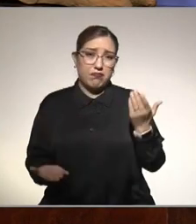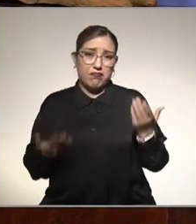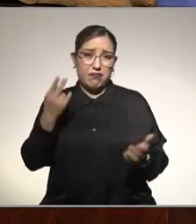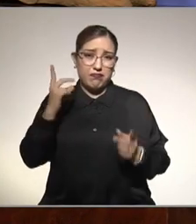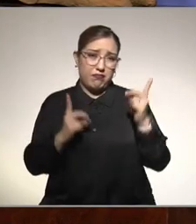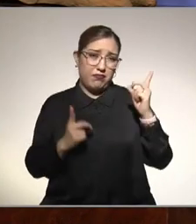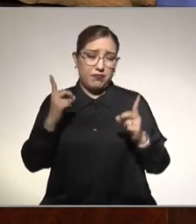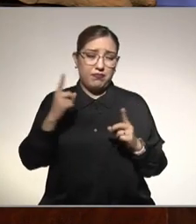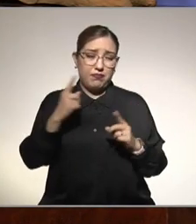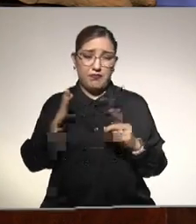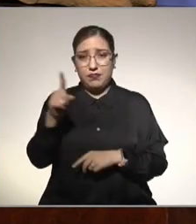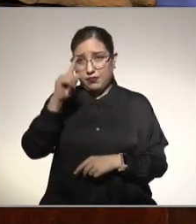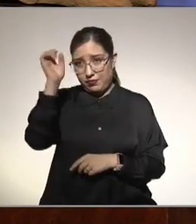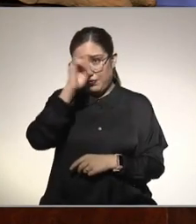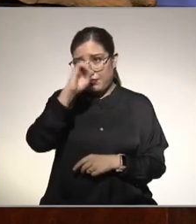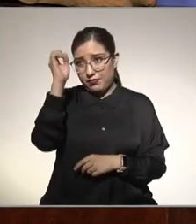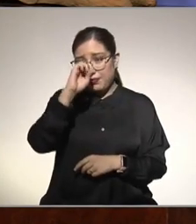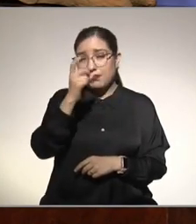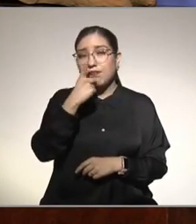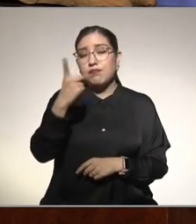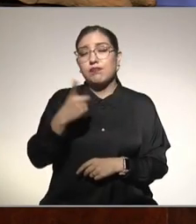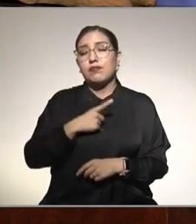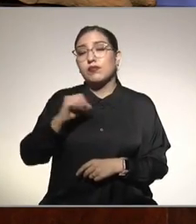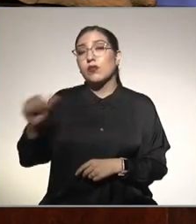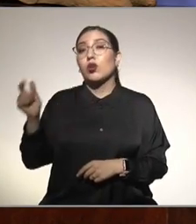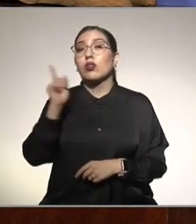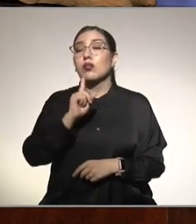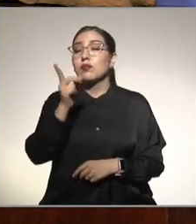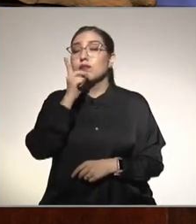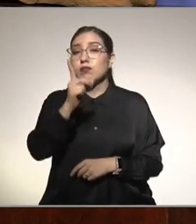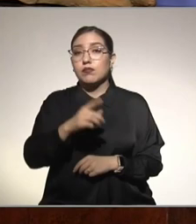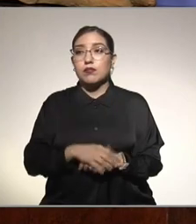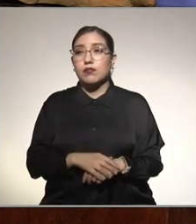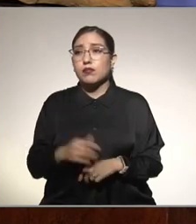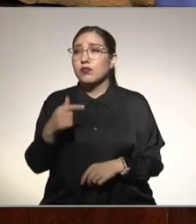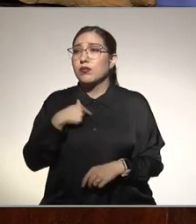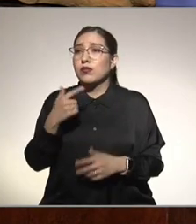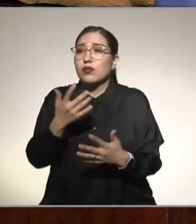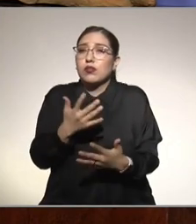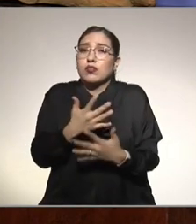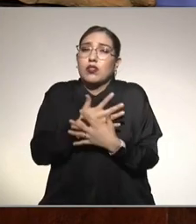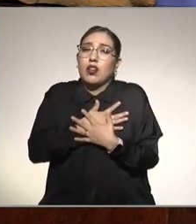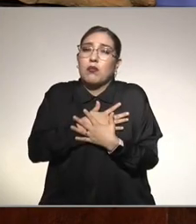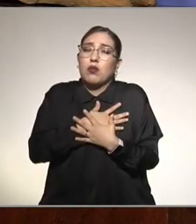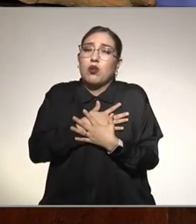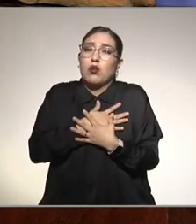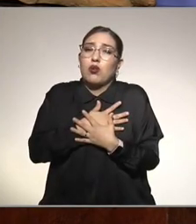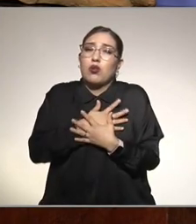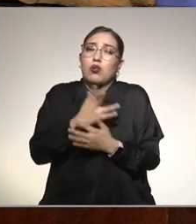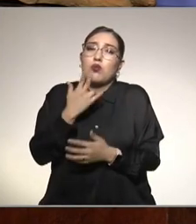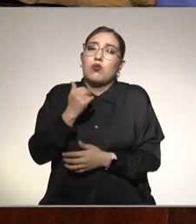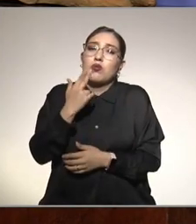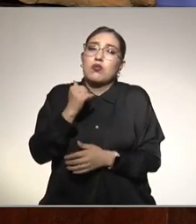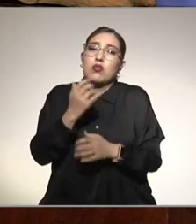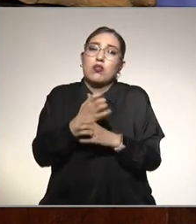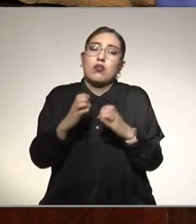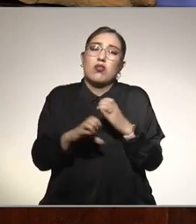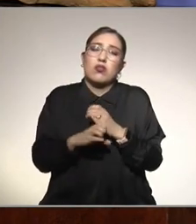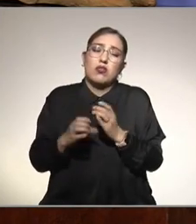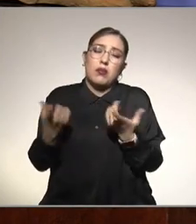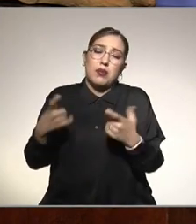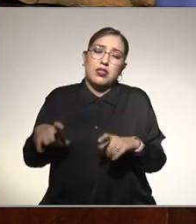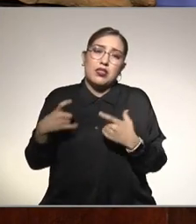qué opinión me pueden dar al respecto de yanira flores nos dice que ella ama el merengue pero evita el merengue evita el pastel